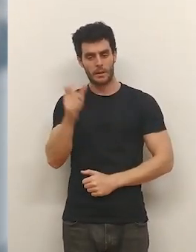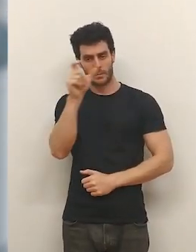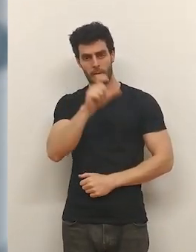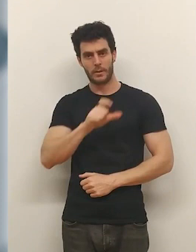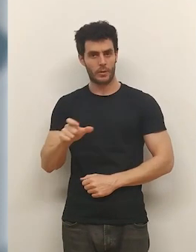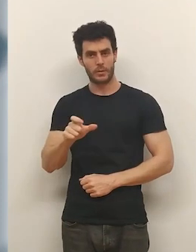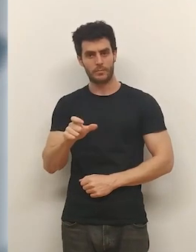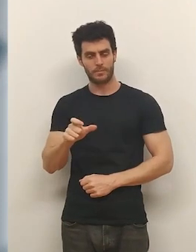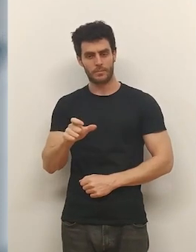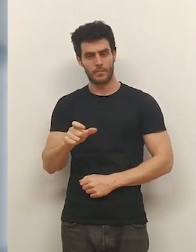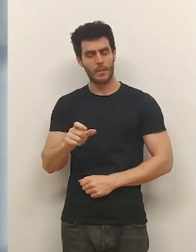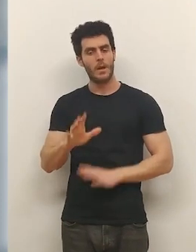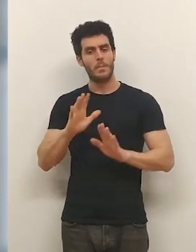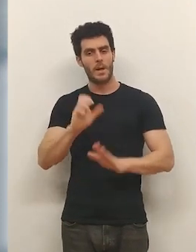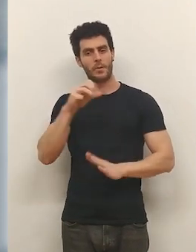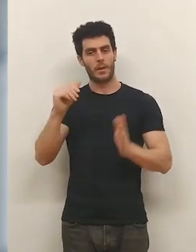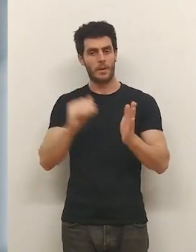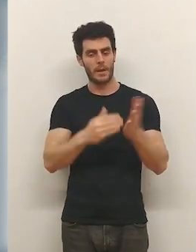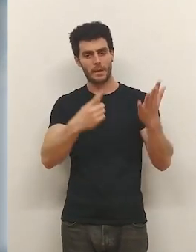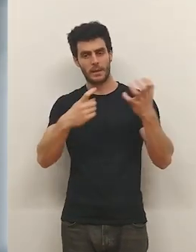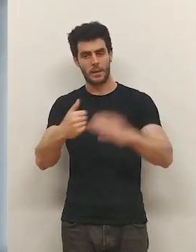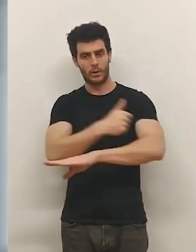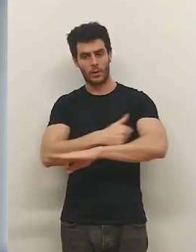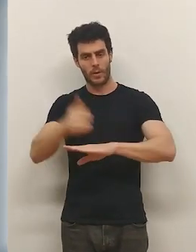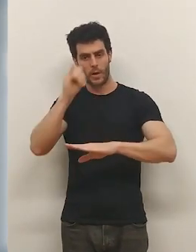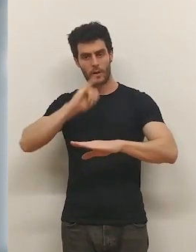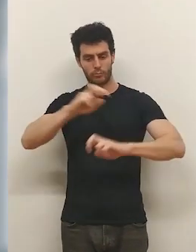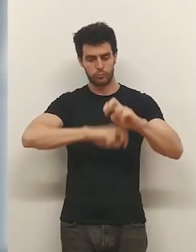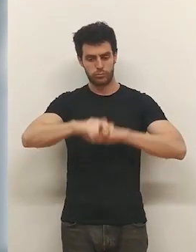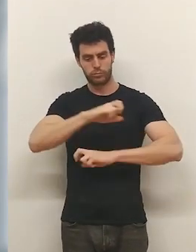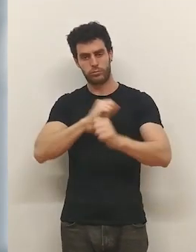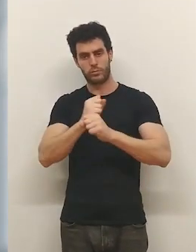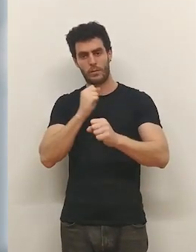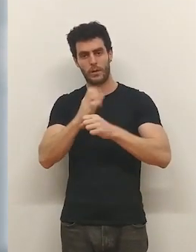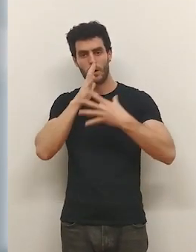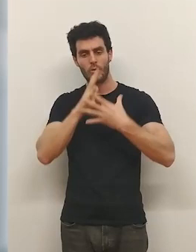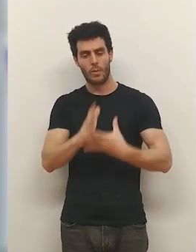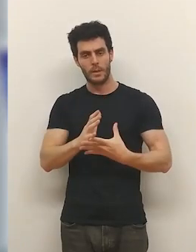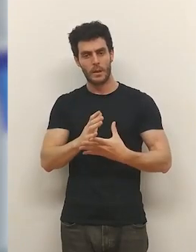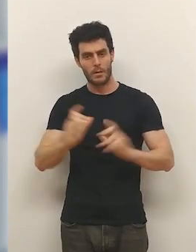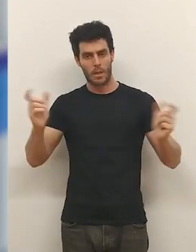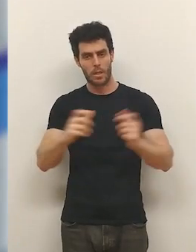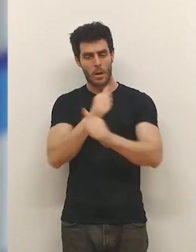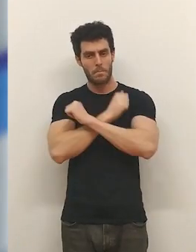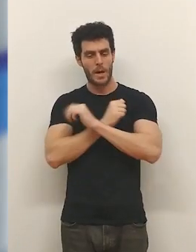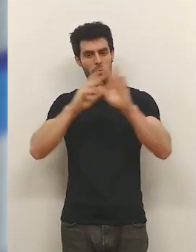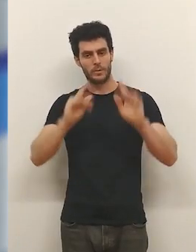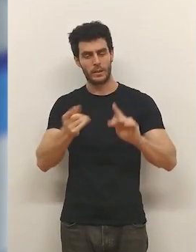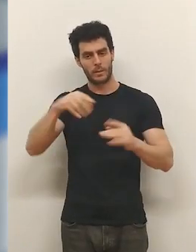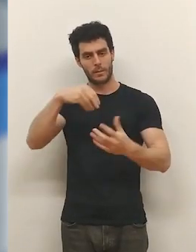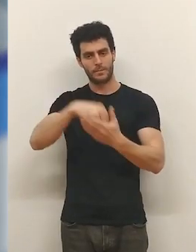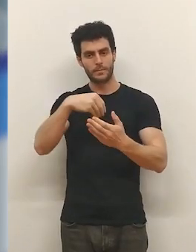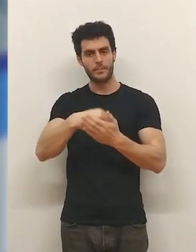personas... ...con todo siguen siendo... ...más de 13.600 los riojanos... ...que buscan un trabajo en la comunidad... ...en esta bajada del desempleo...